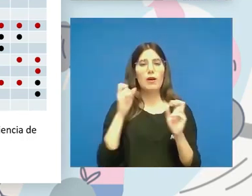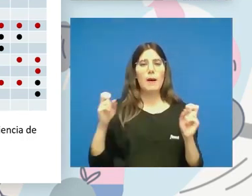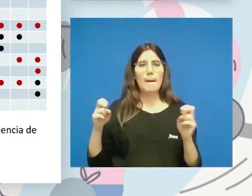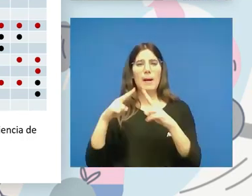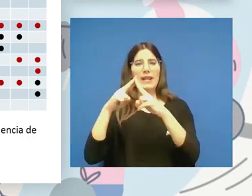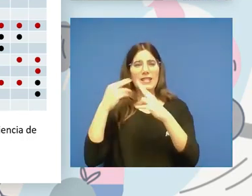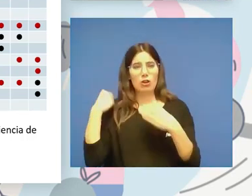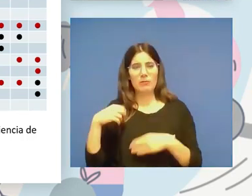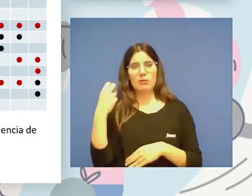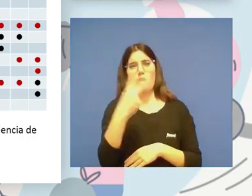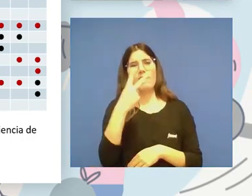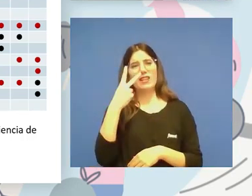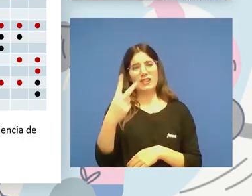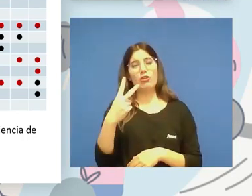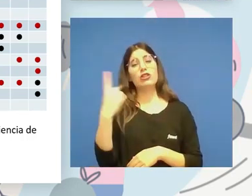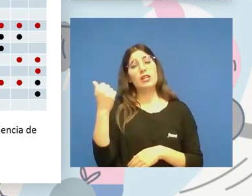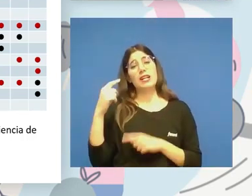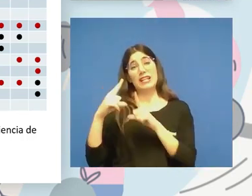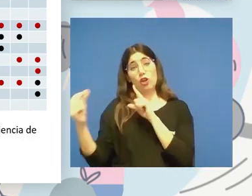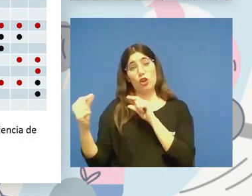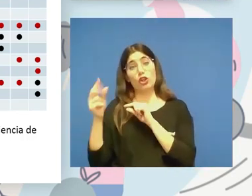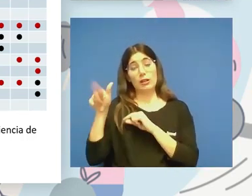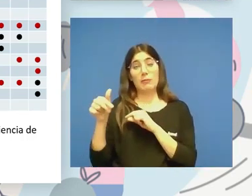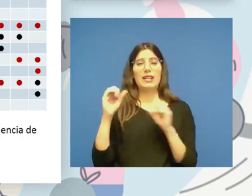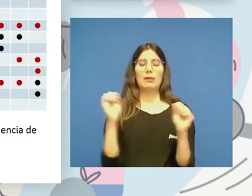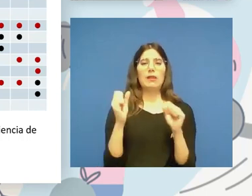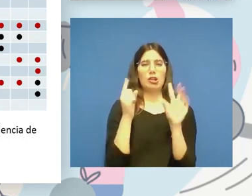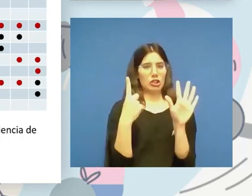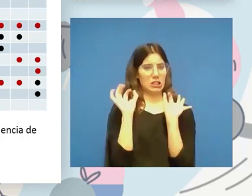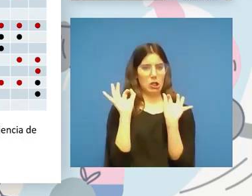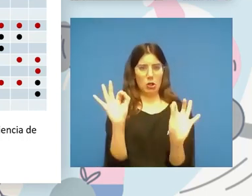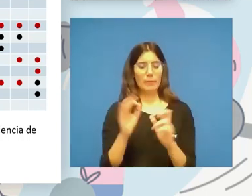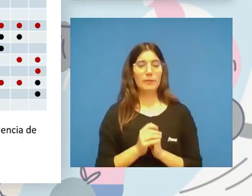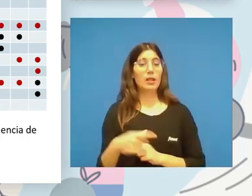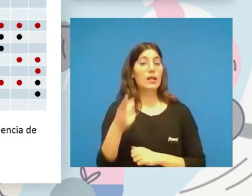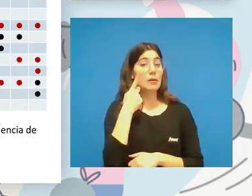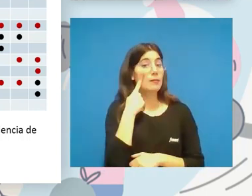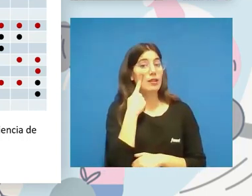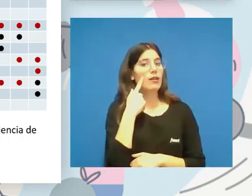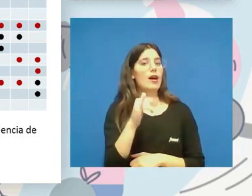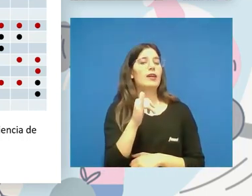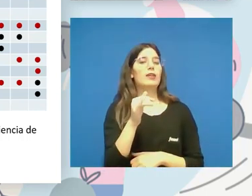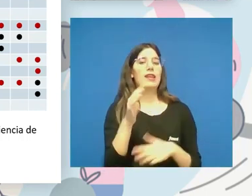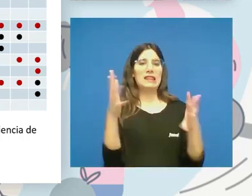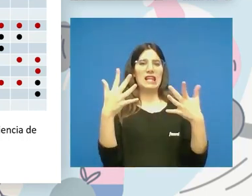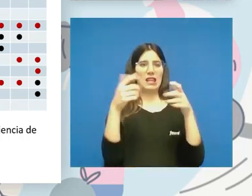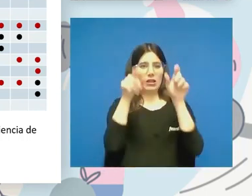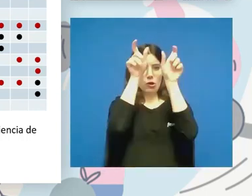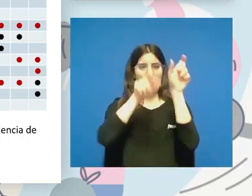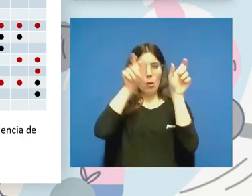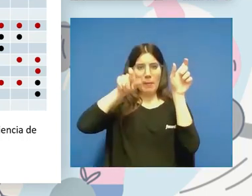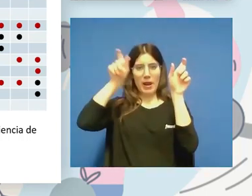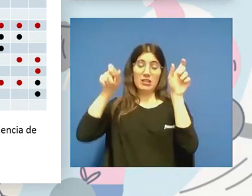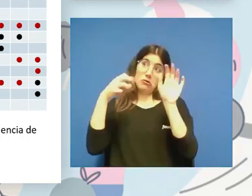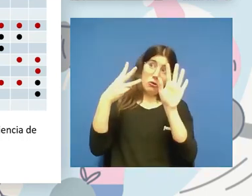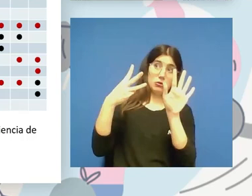que Tokio. E invierno, pues, se quedan los 6 que hay. Veis que hay como 10 columnas, 8, que